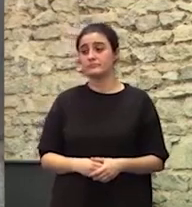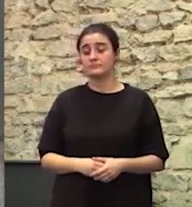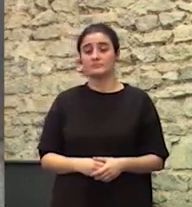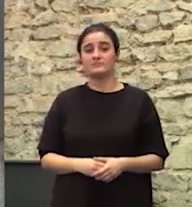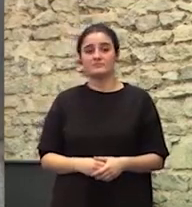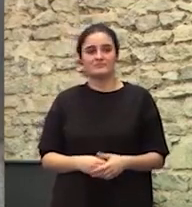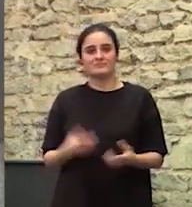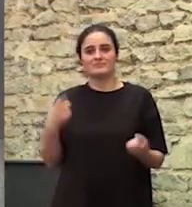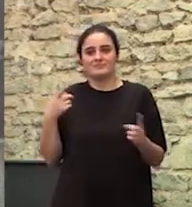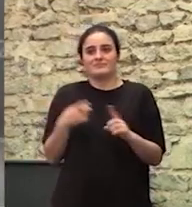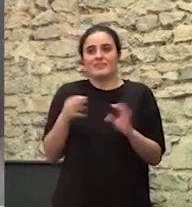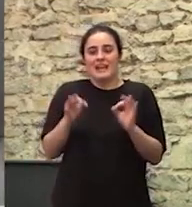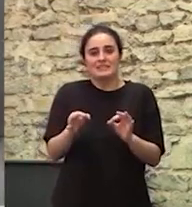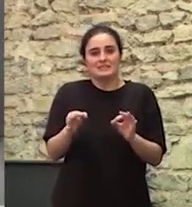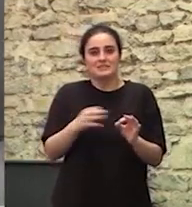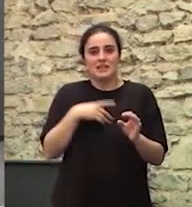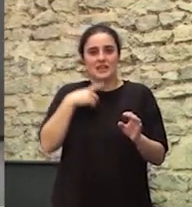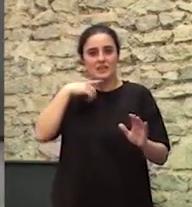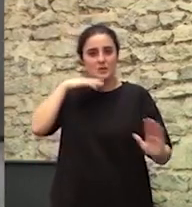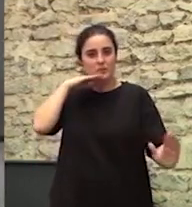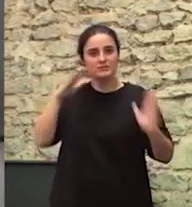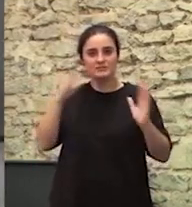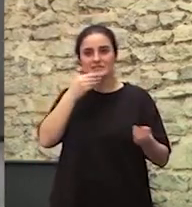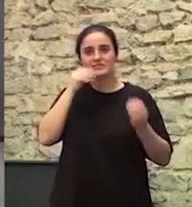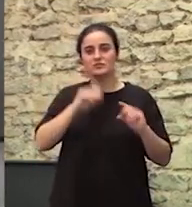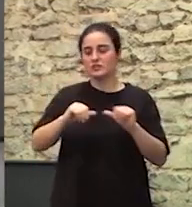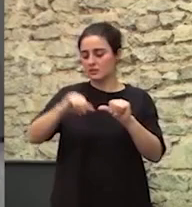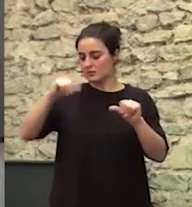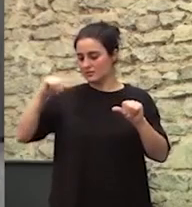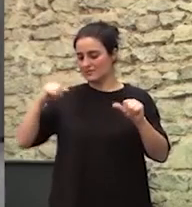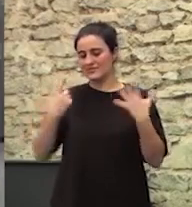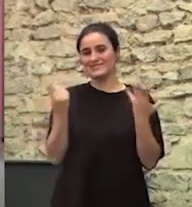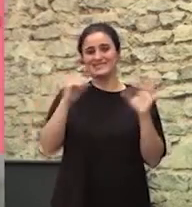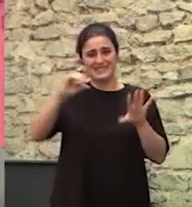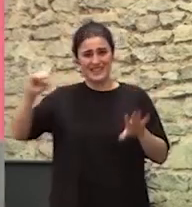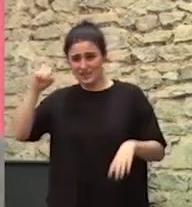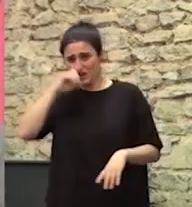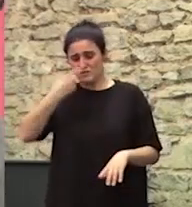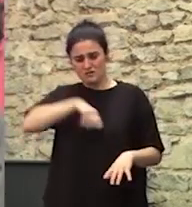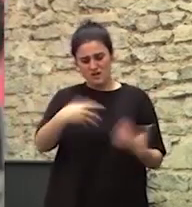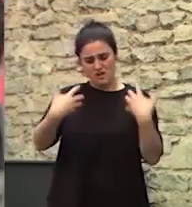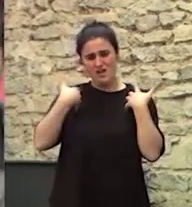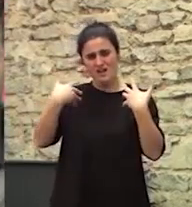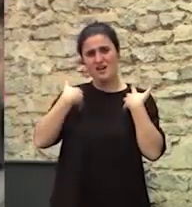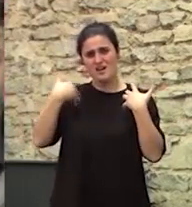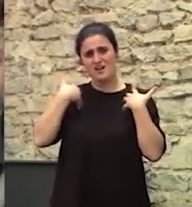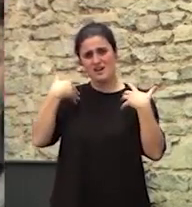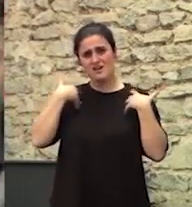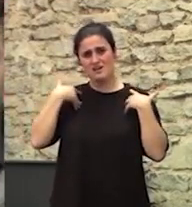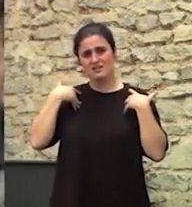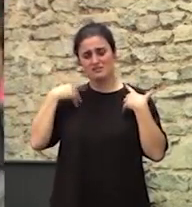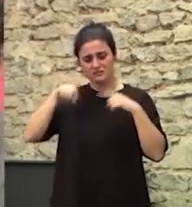Era para eso O las circunstancias históricas De lo que hemos sufrido durante 600 años Era para que